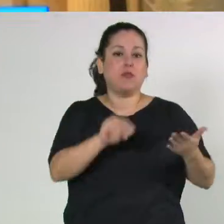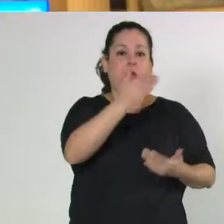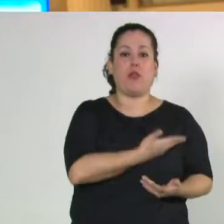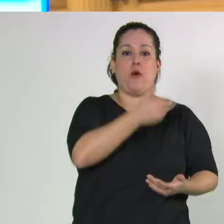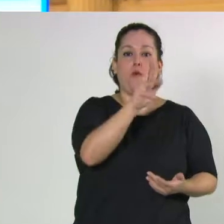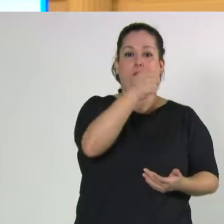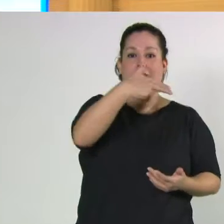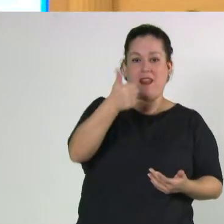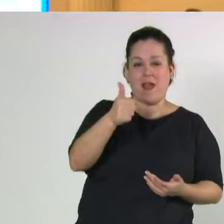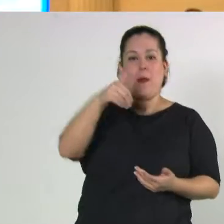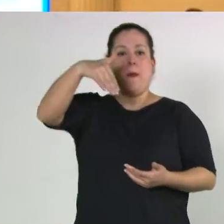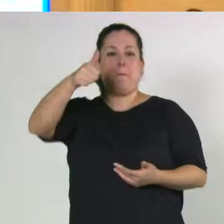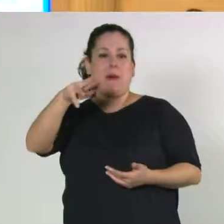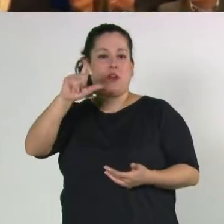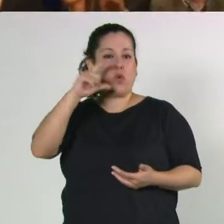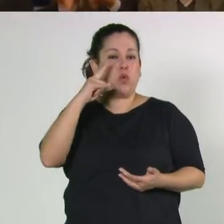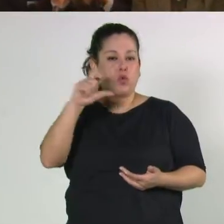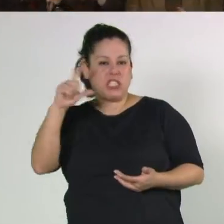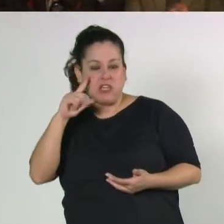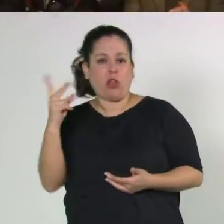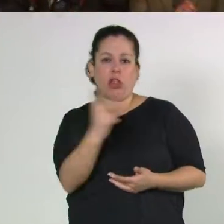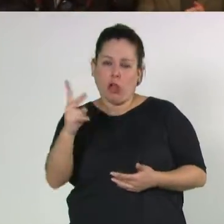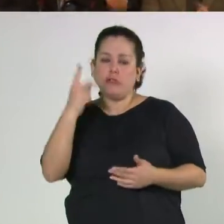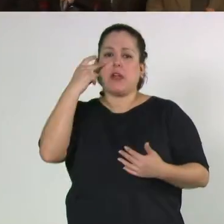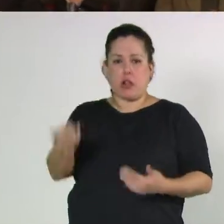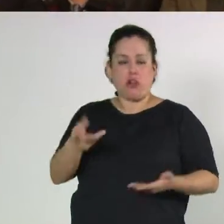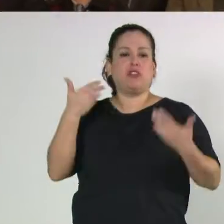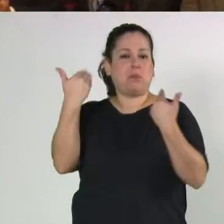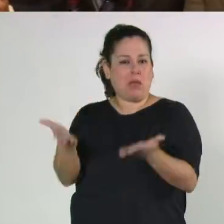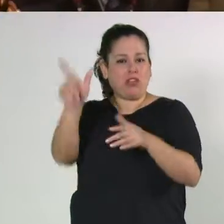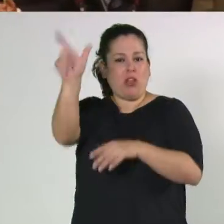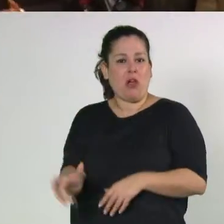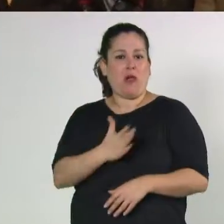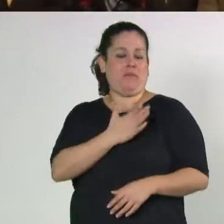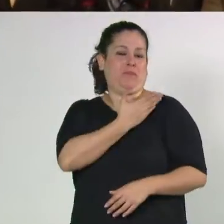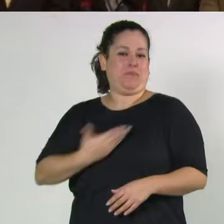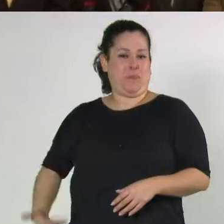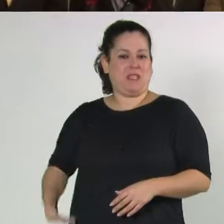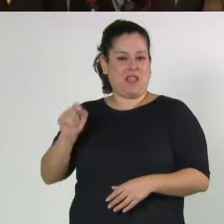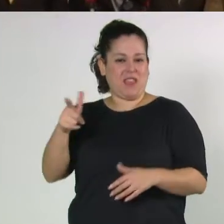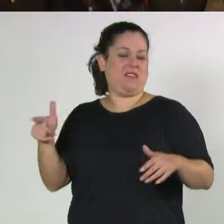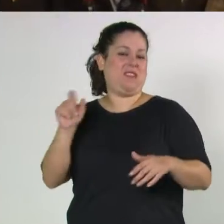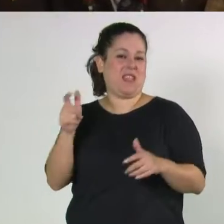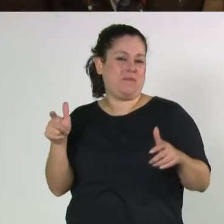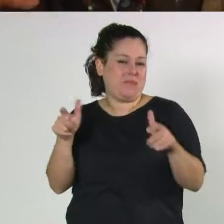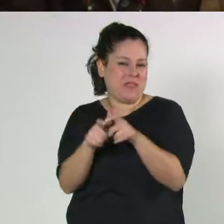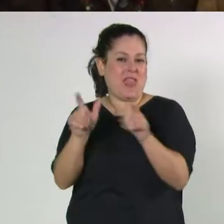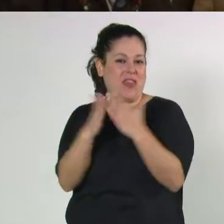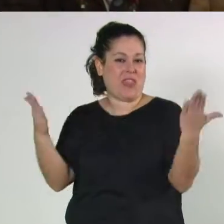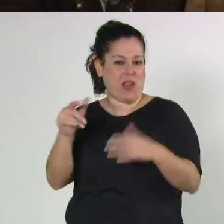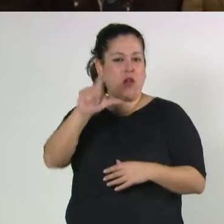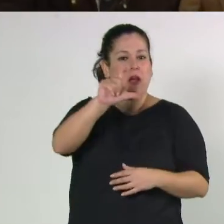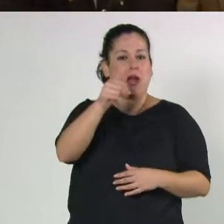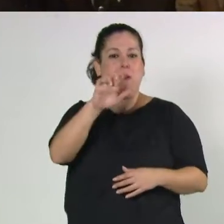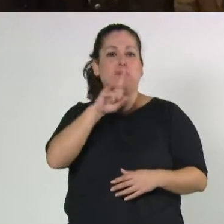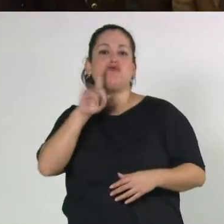Hugo Marcucci, quienes entregaron el reconocimiento al presidente del directorio de El Litoral, Nahuel Caputo, acompañados